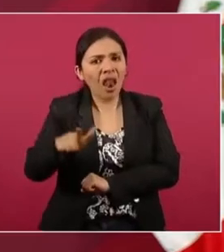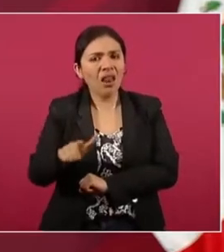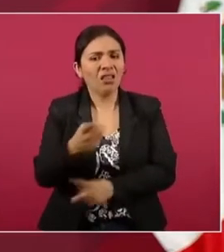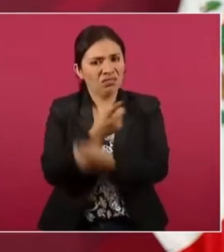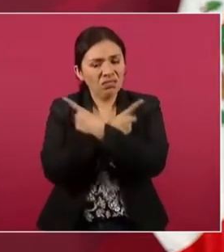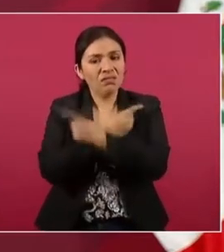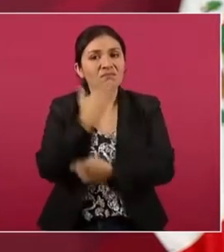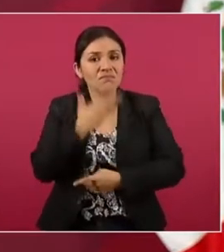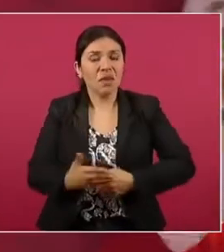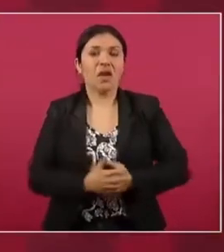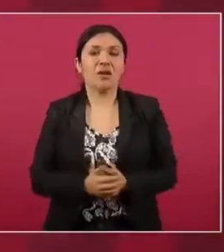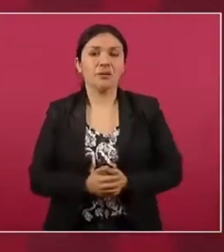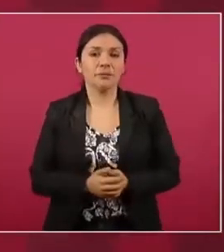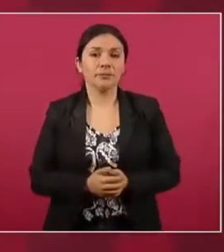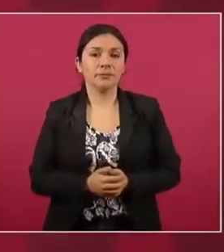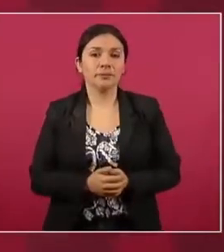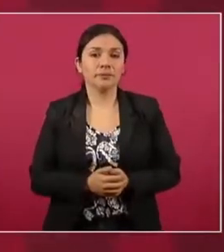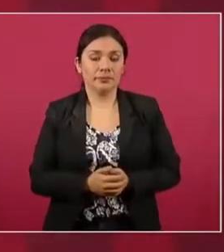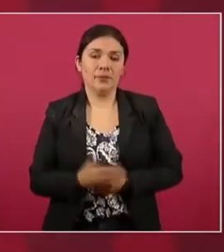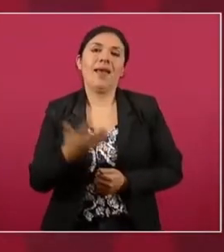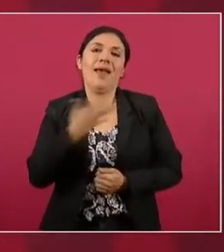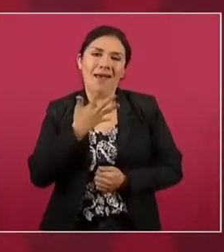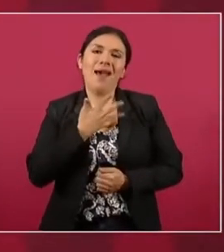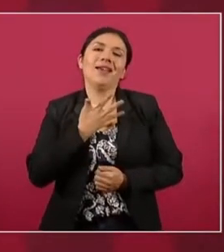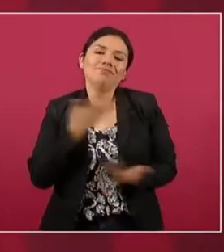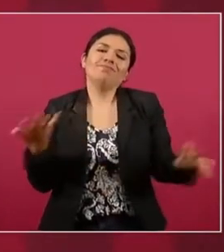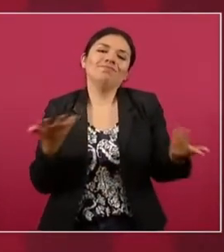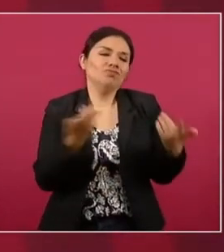hay un grupo reaccionario,